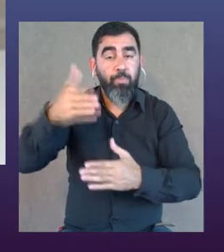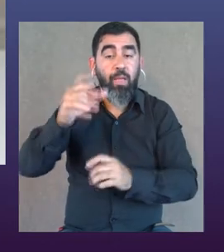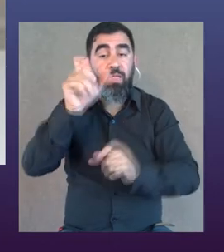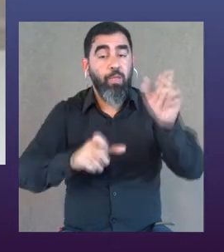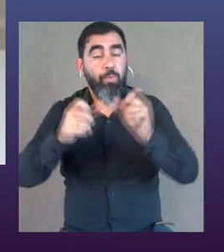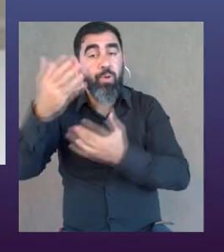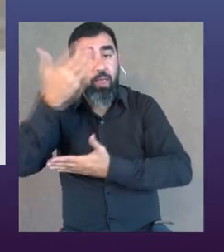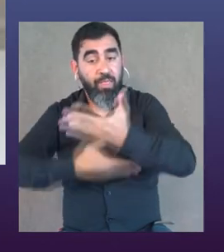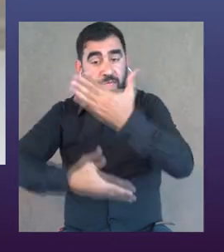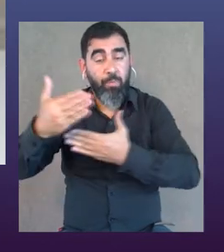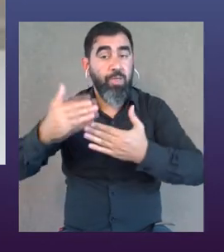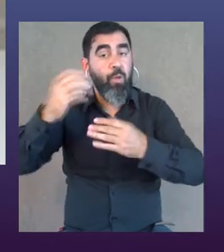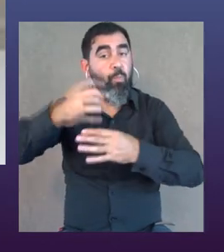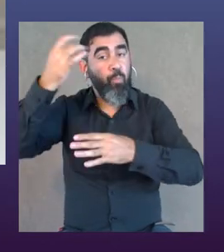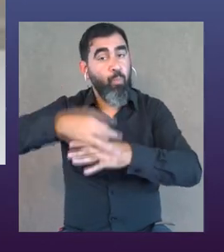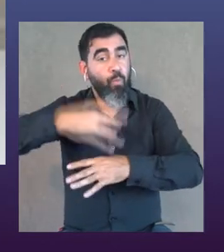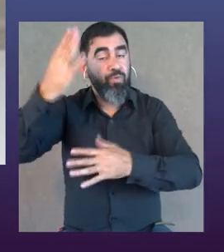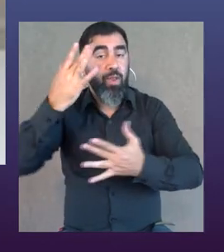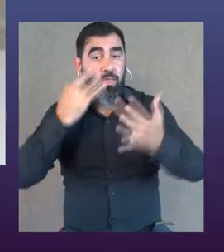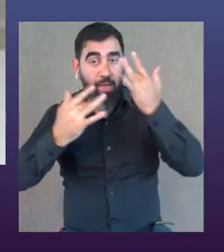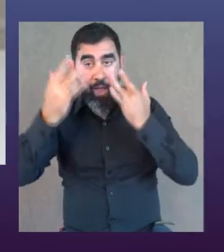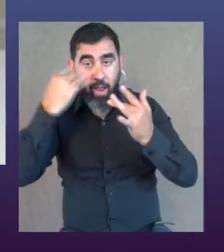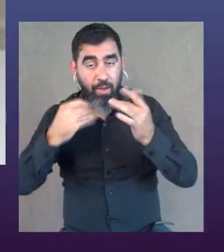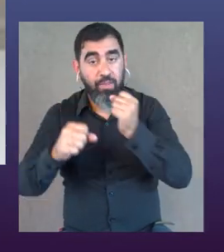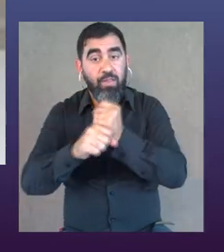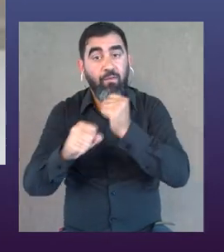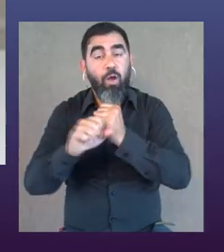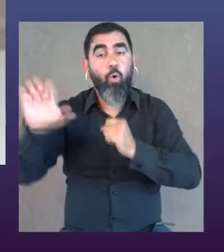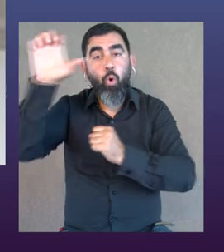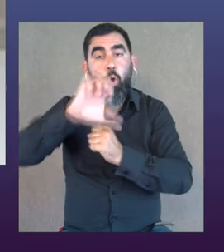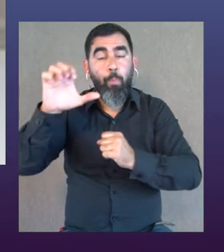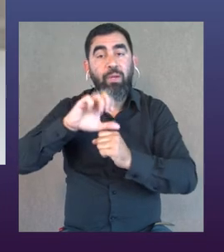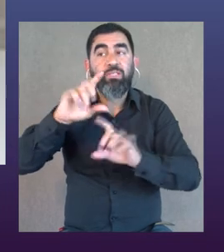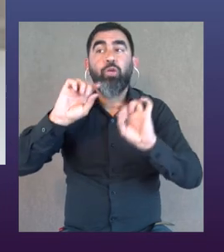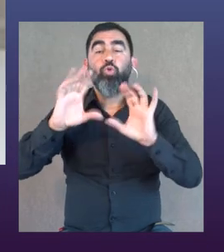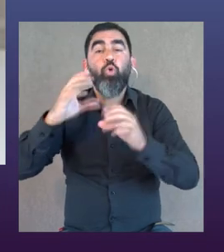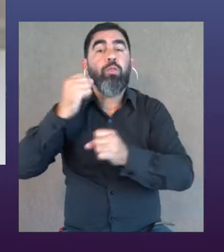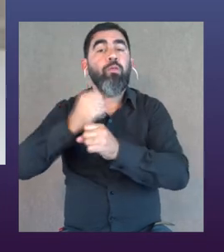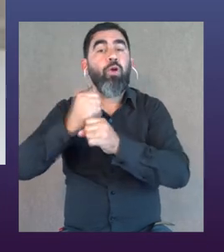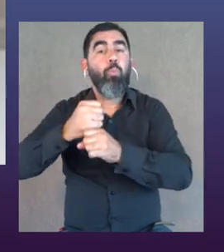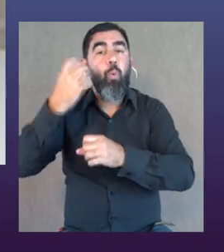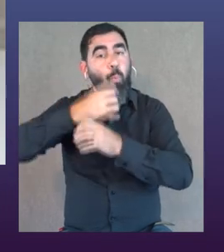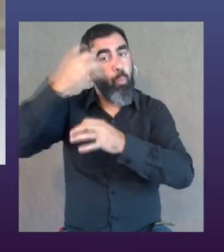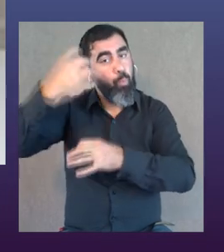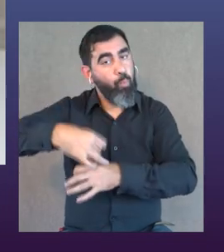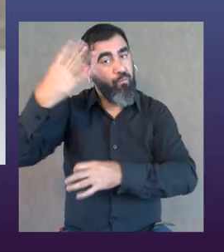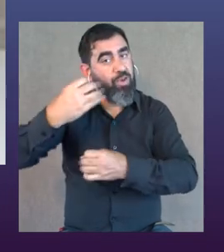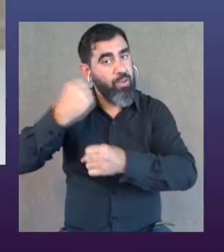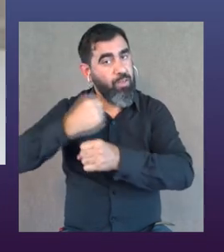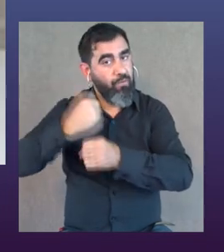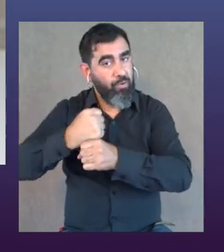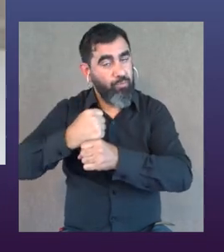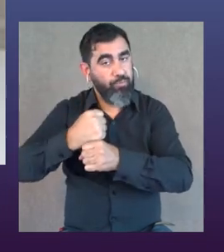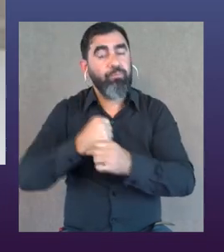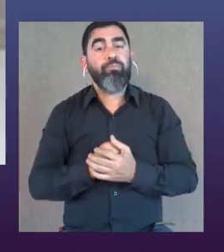participación de los creadores con discapacidad en el marco profesional de las artes escénicas. No trabajamos con compañías amateurs, sino con compañías que hacen un